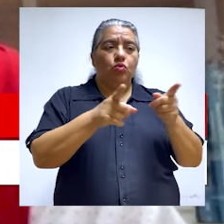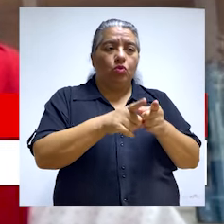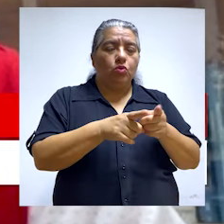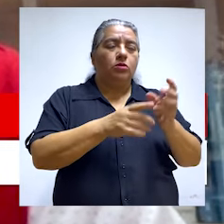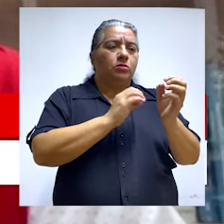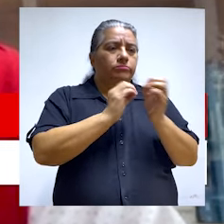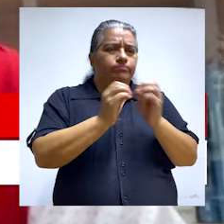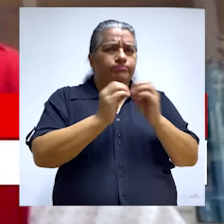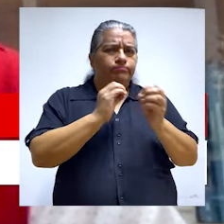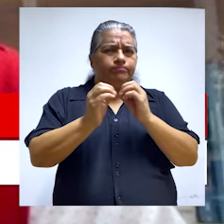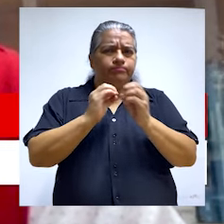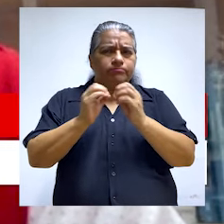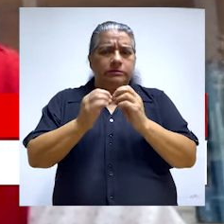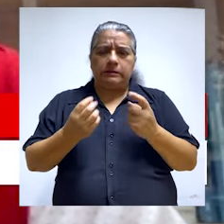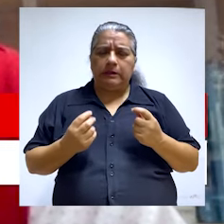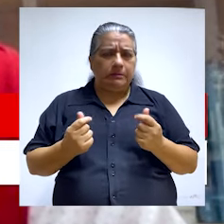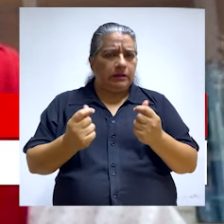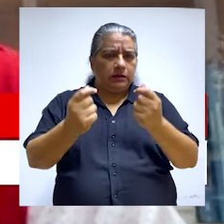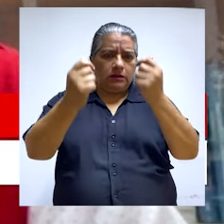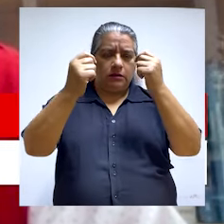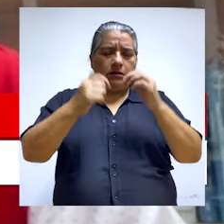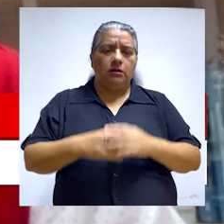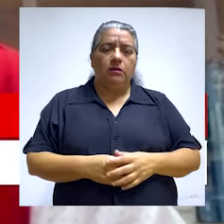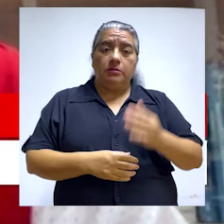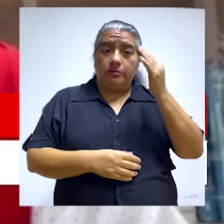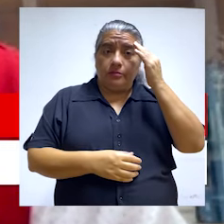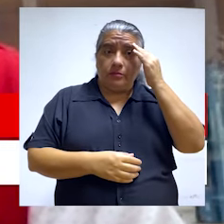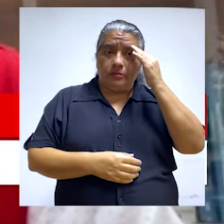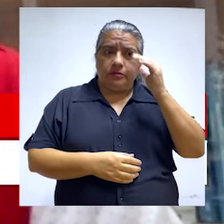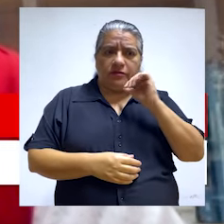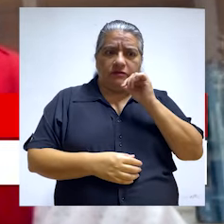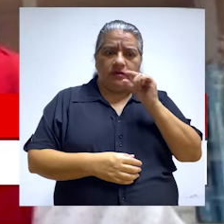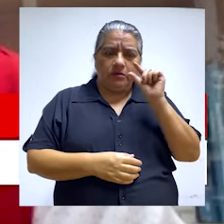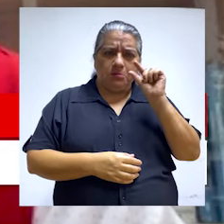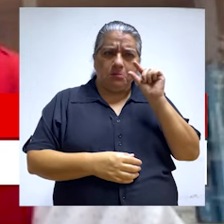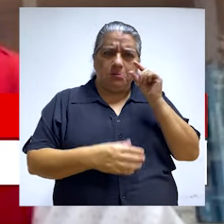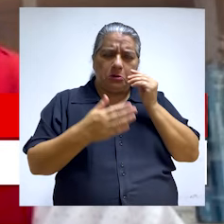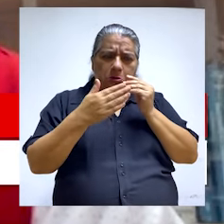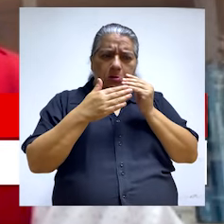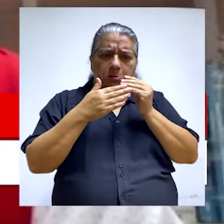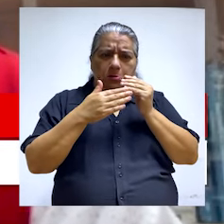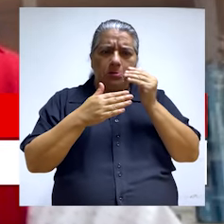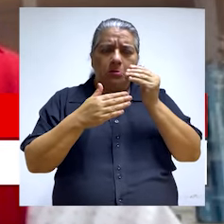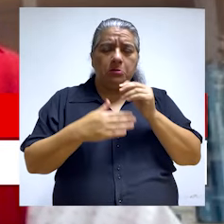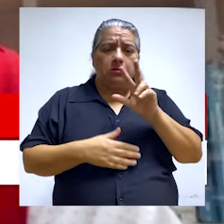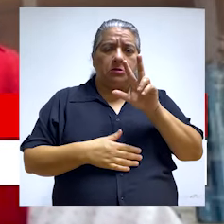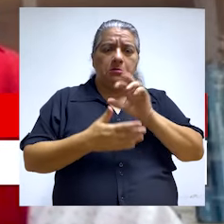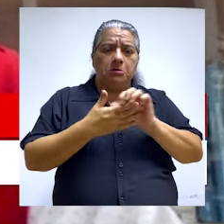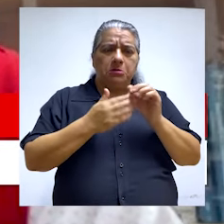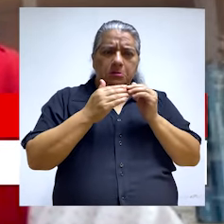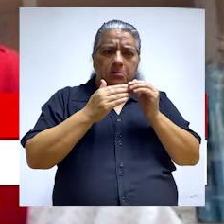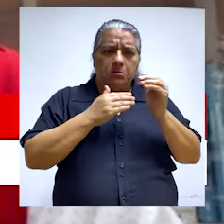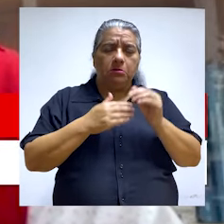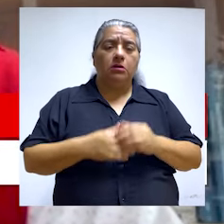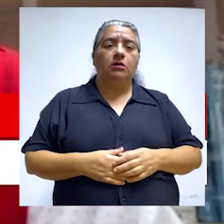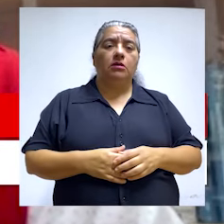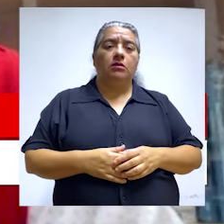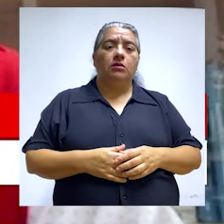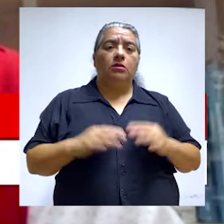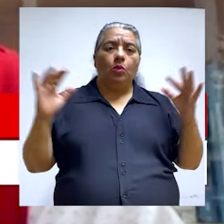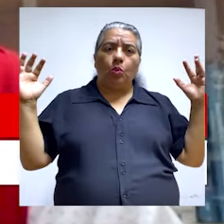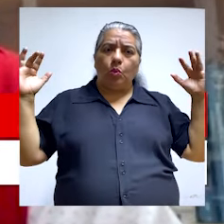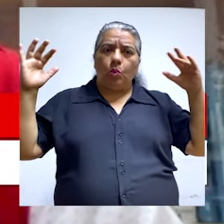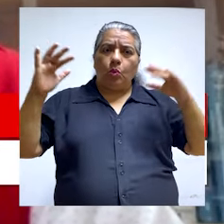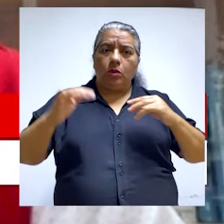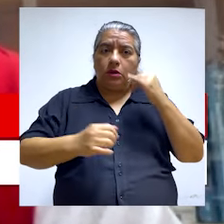puedan adoptar estas acciones correctivas y preventivas de manera inmediata, teniendo en cuenta que falta un poco más de tres meses para la realización de este evento